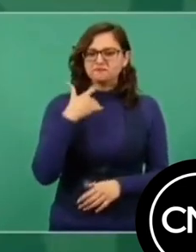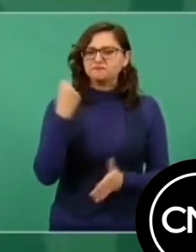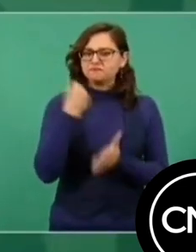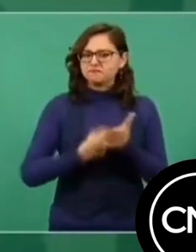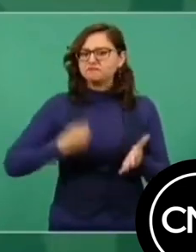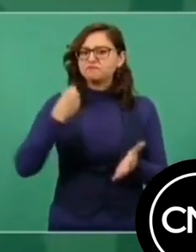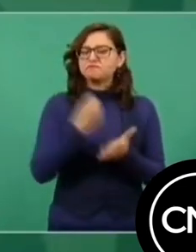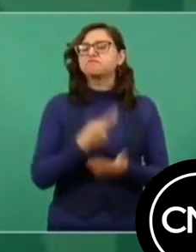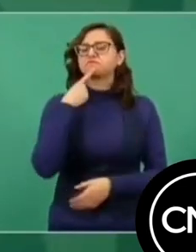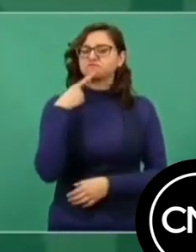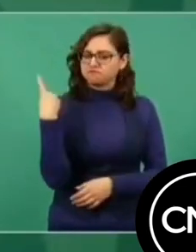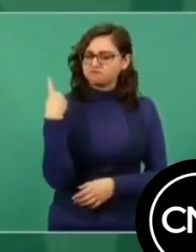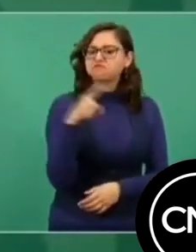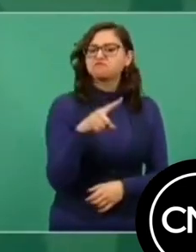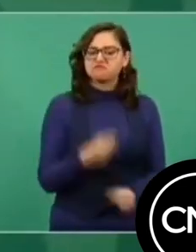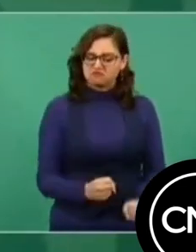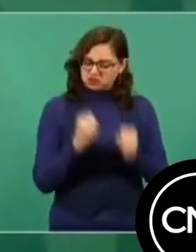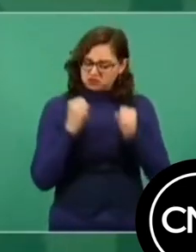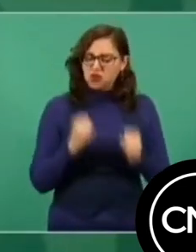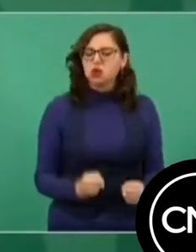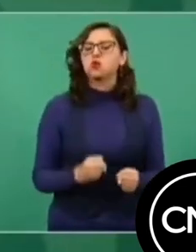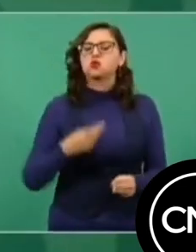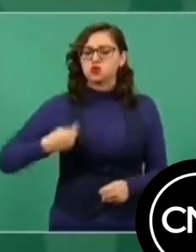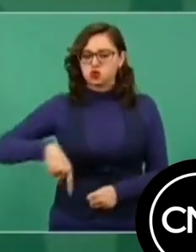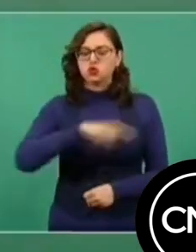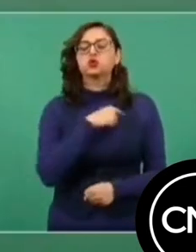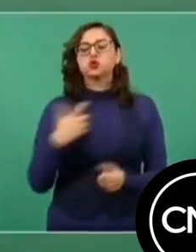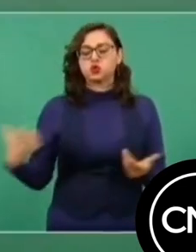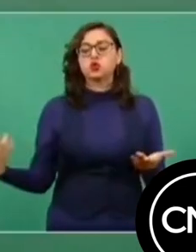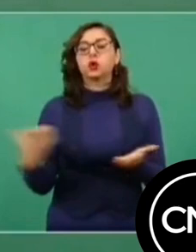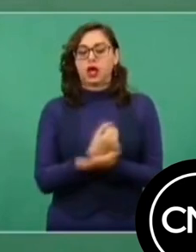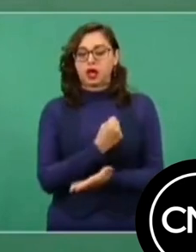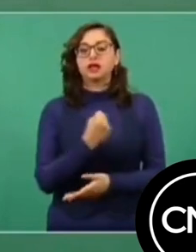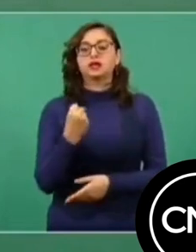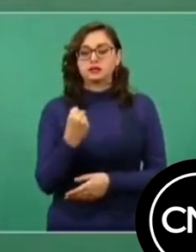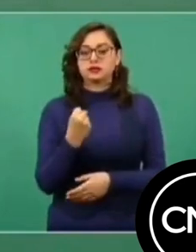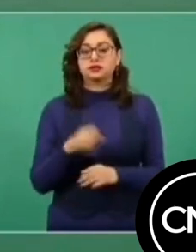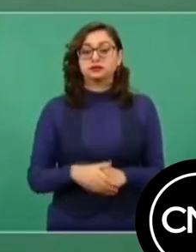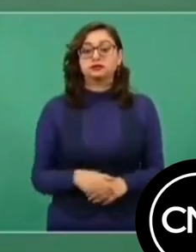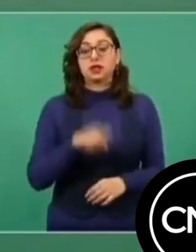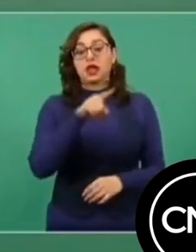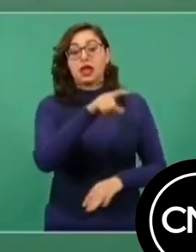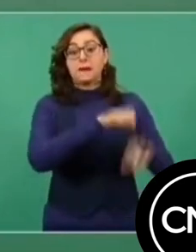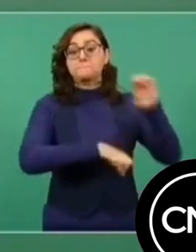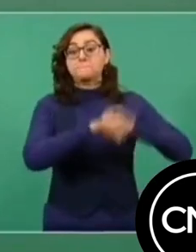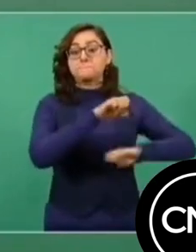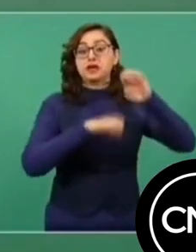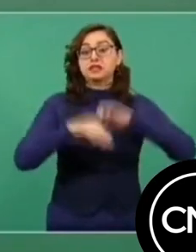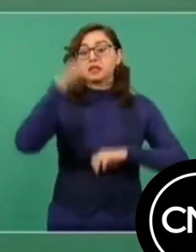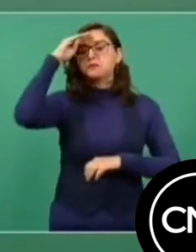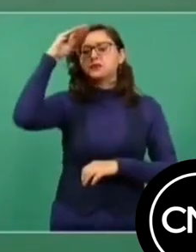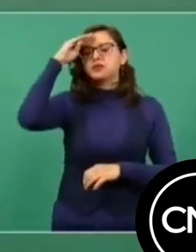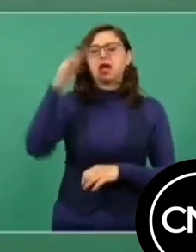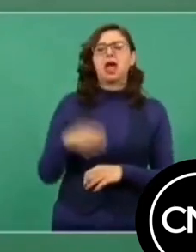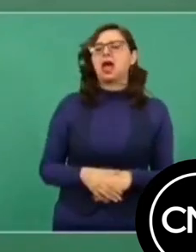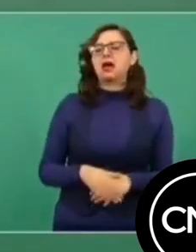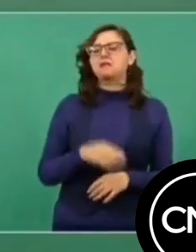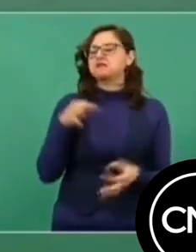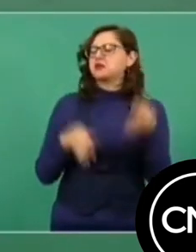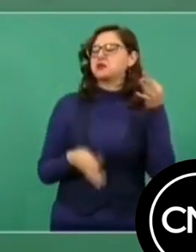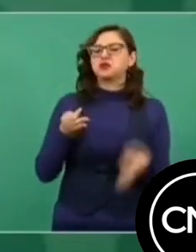el supuesto de la industria era que no le iba a admitir la Corte, y la Corte la admitió.